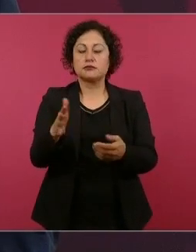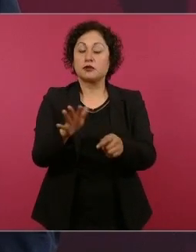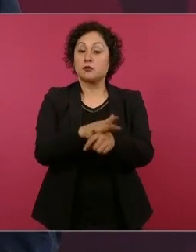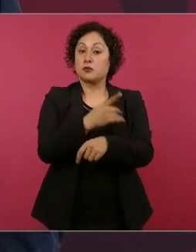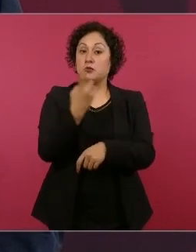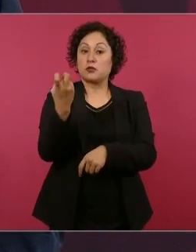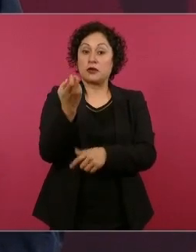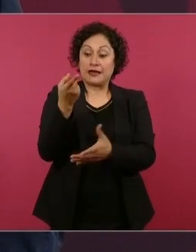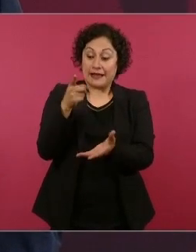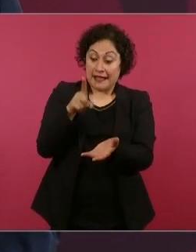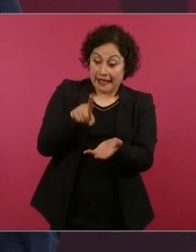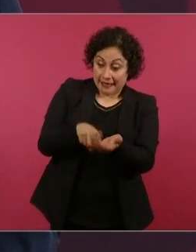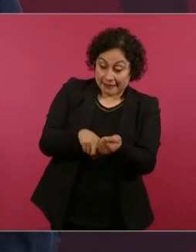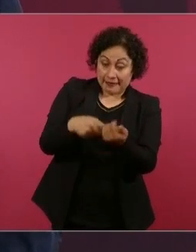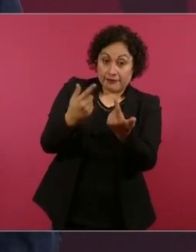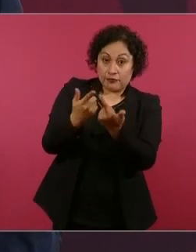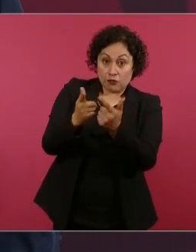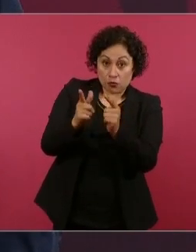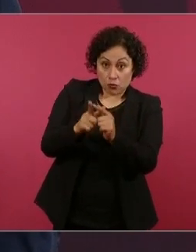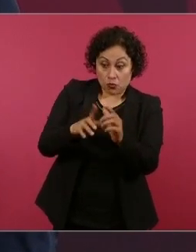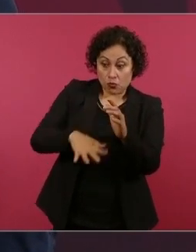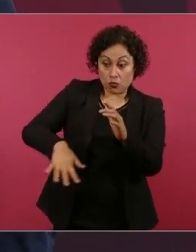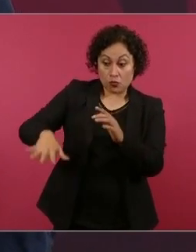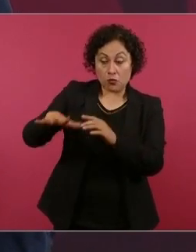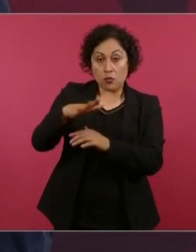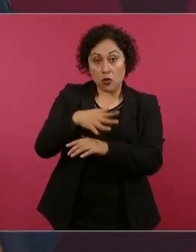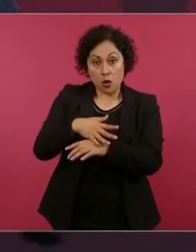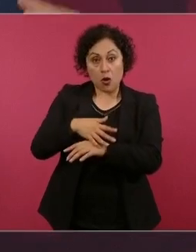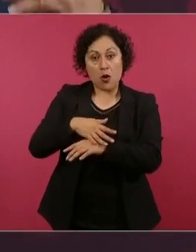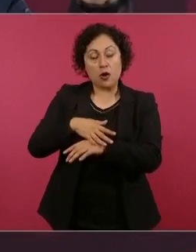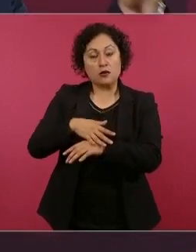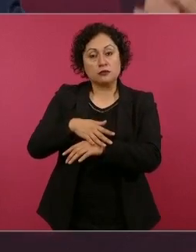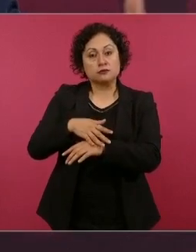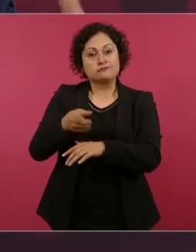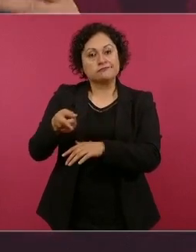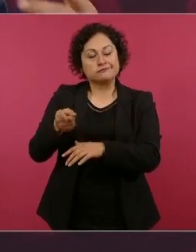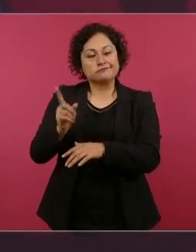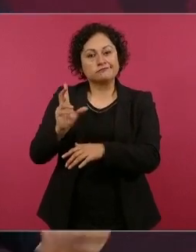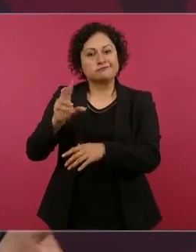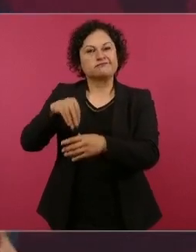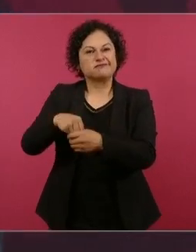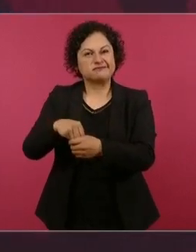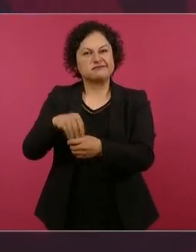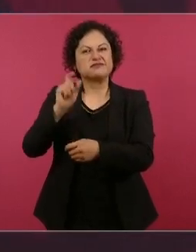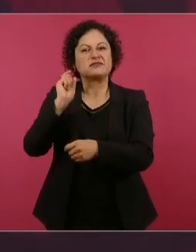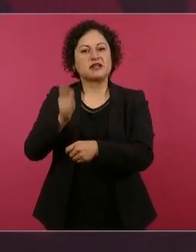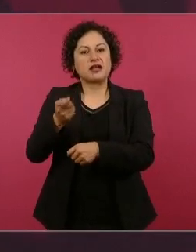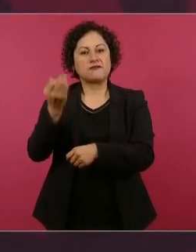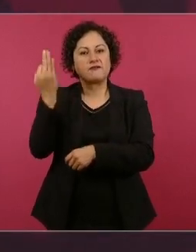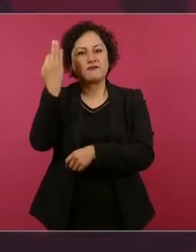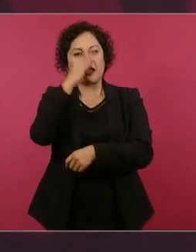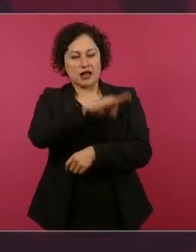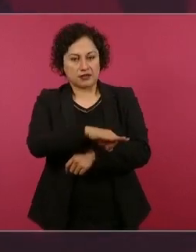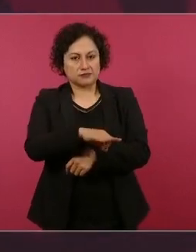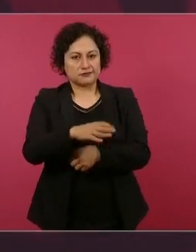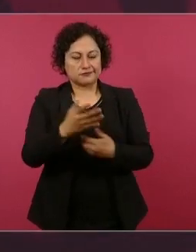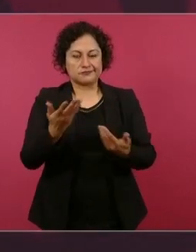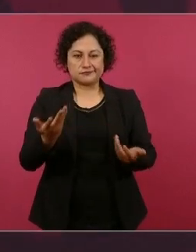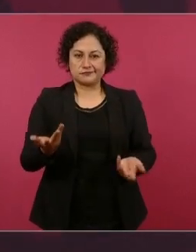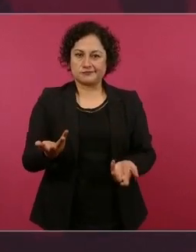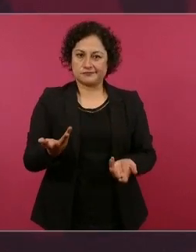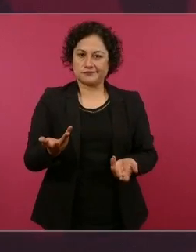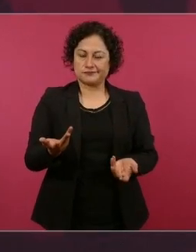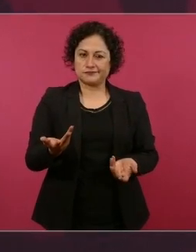hay mucha simulación. Eso también es importante que se sepa,